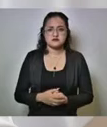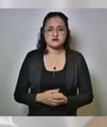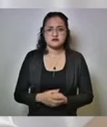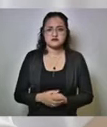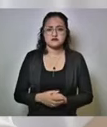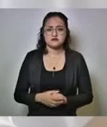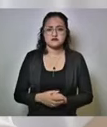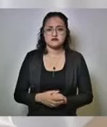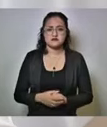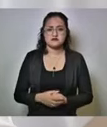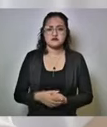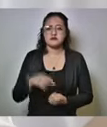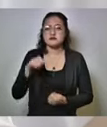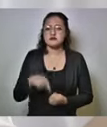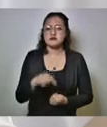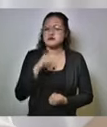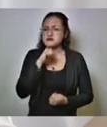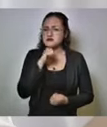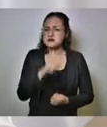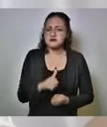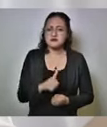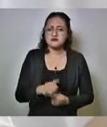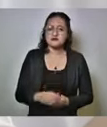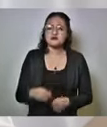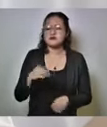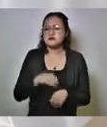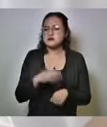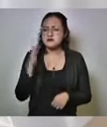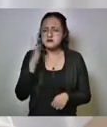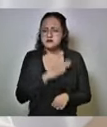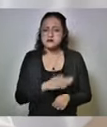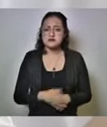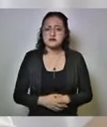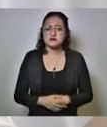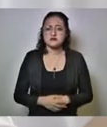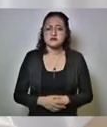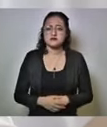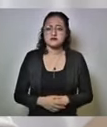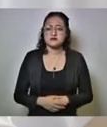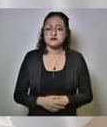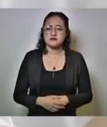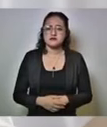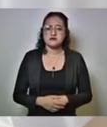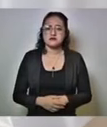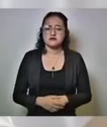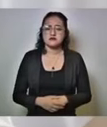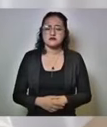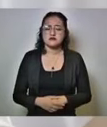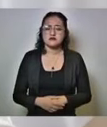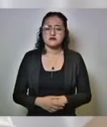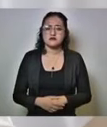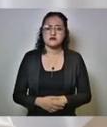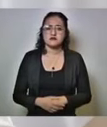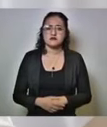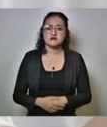aquí nadie se porta mal nadie se porta mal